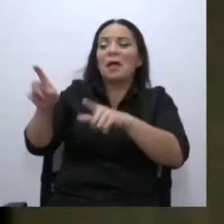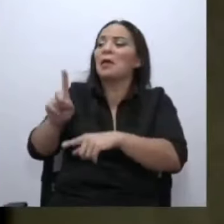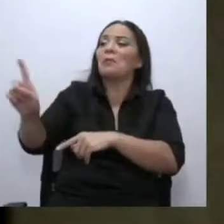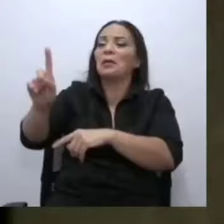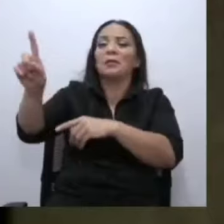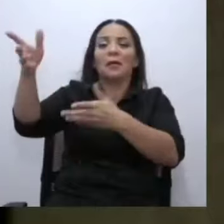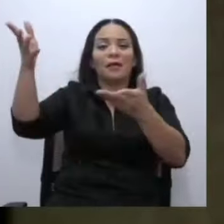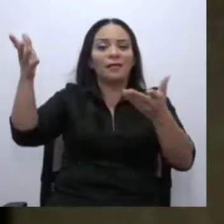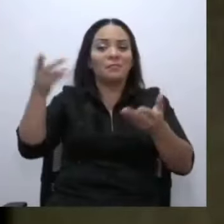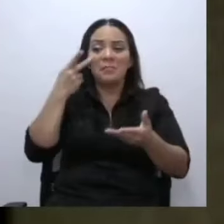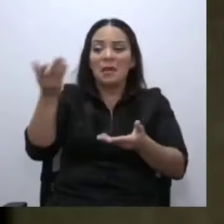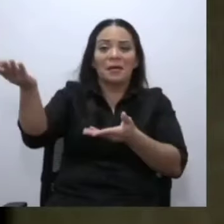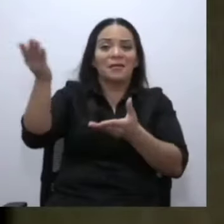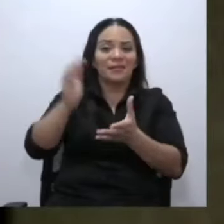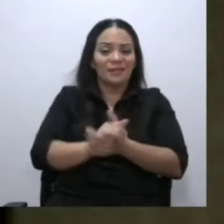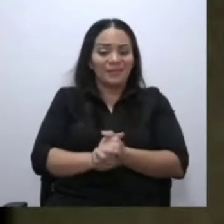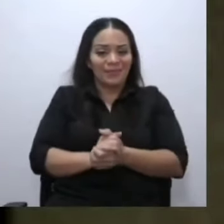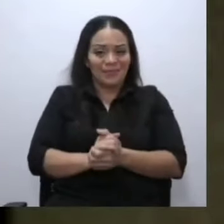está.